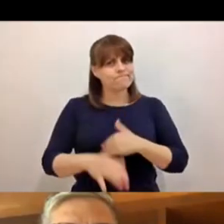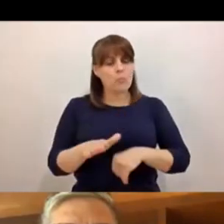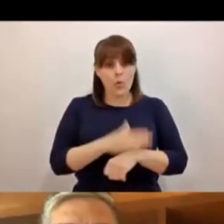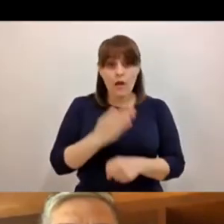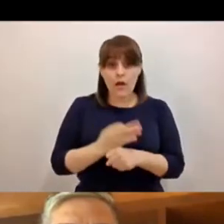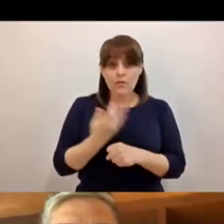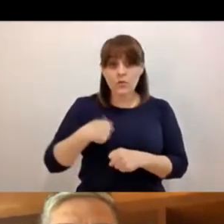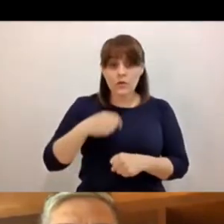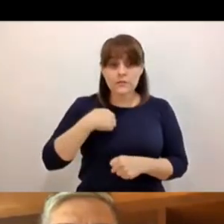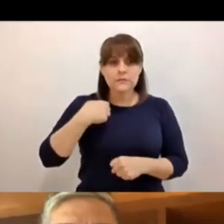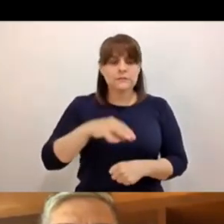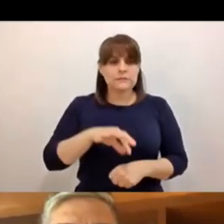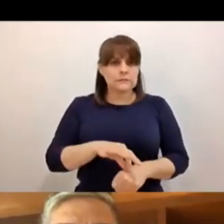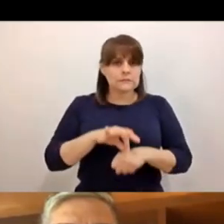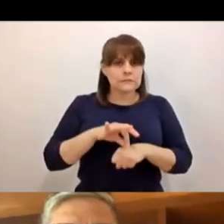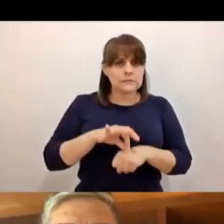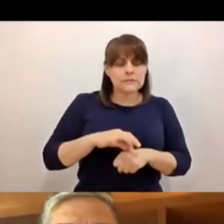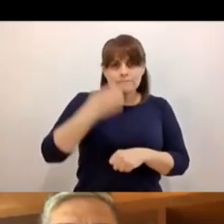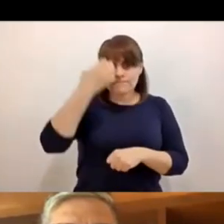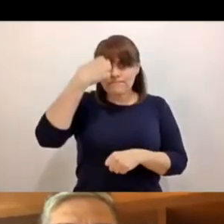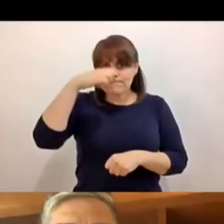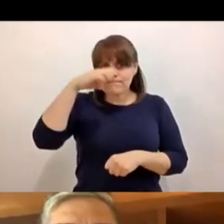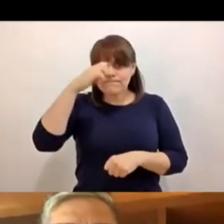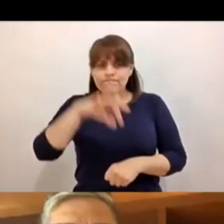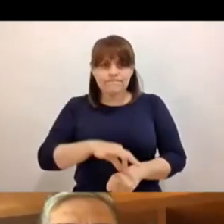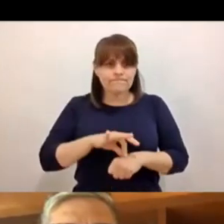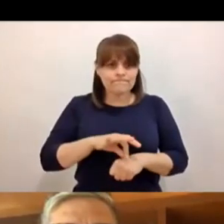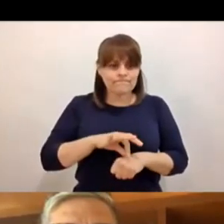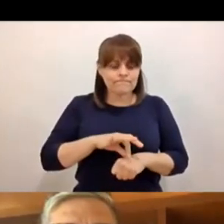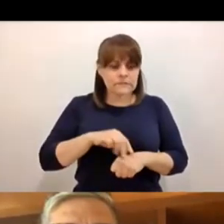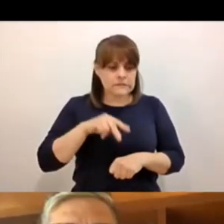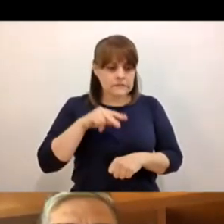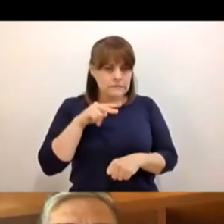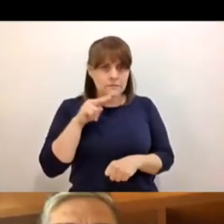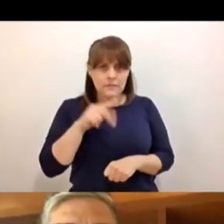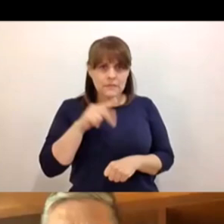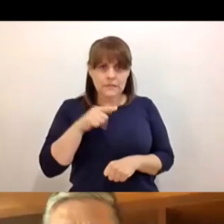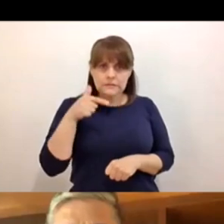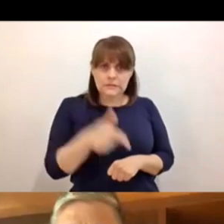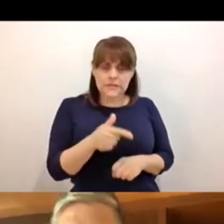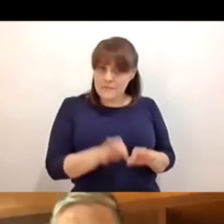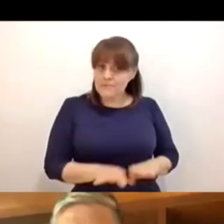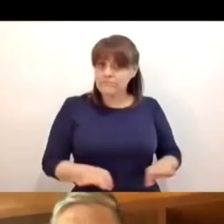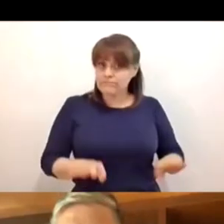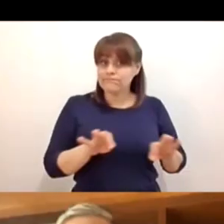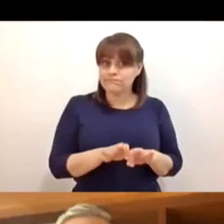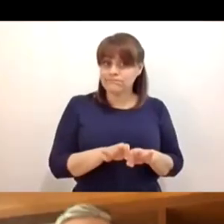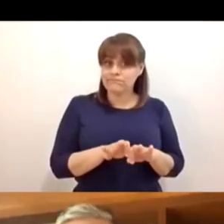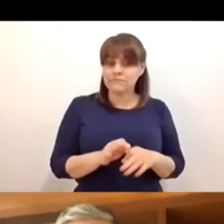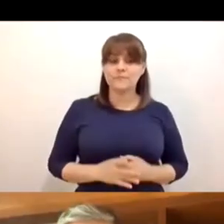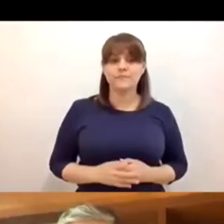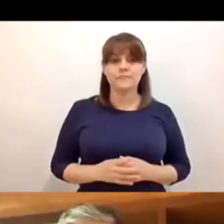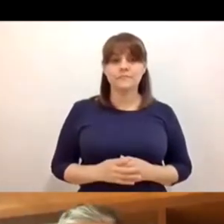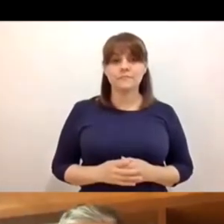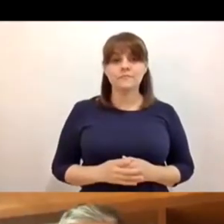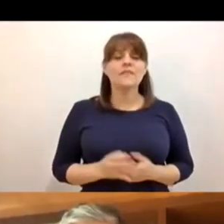damos cuenta de la importancia que tiene. Con una decisión de